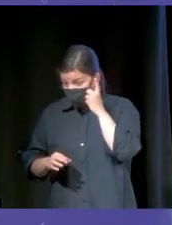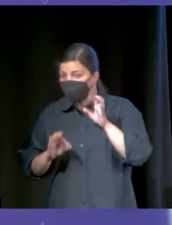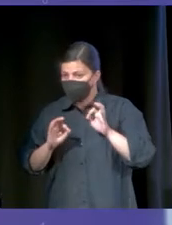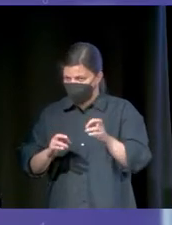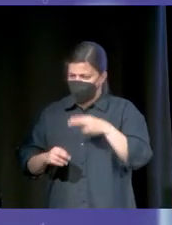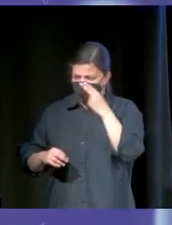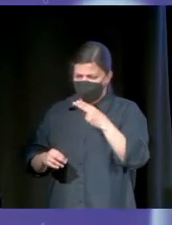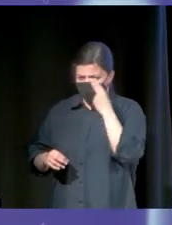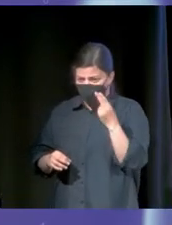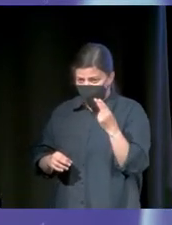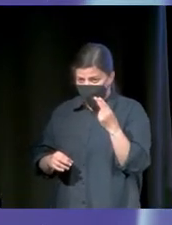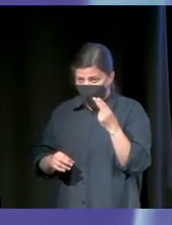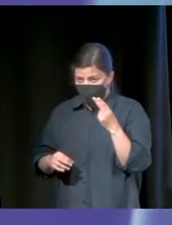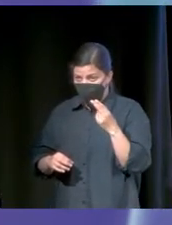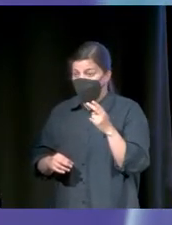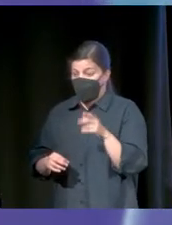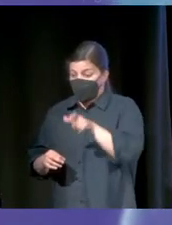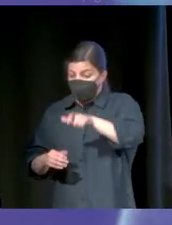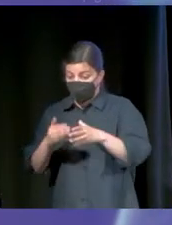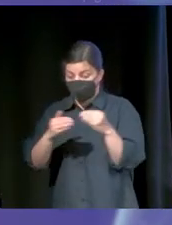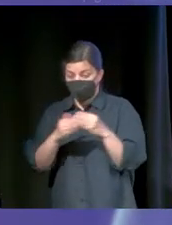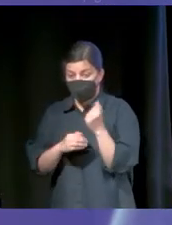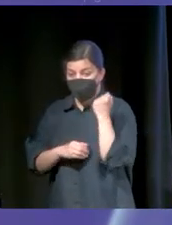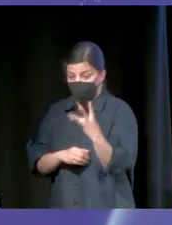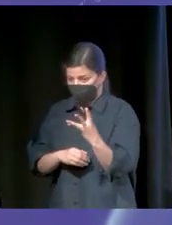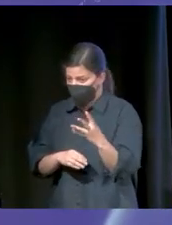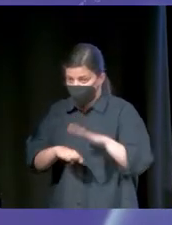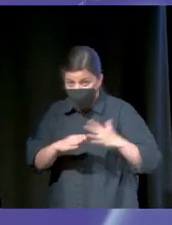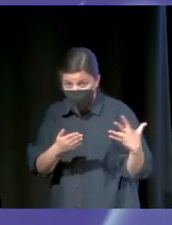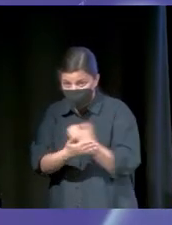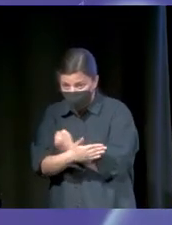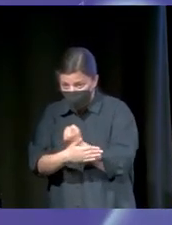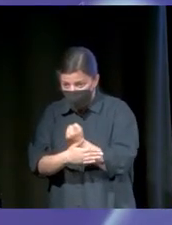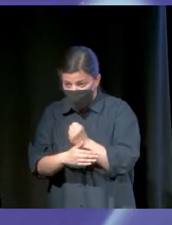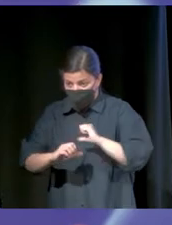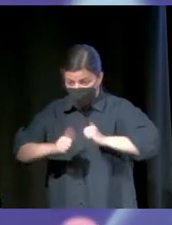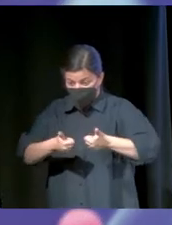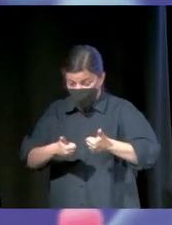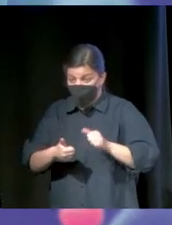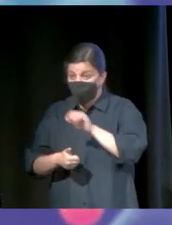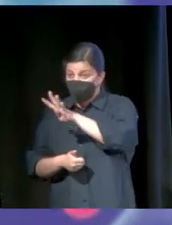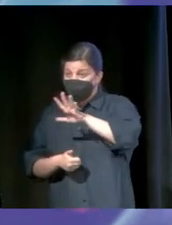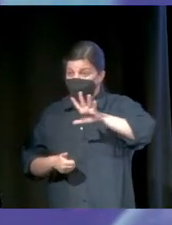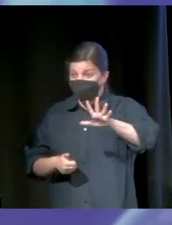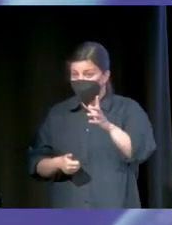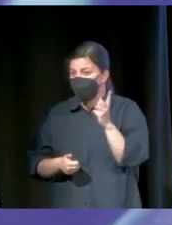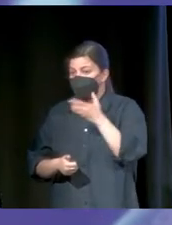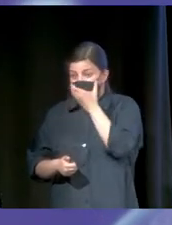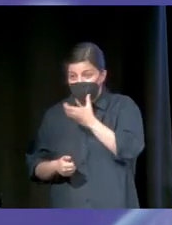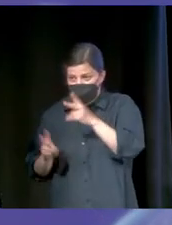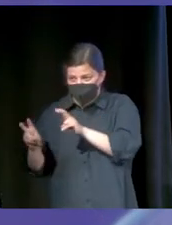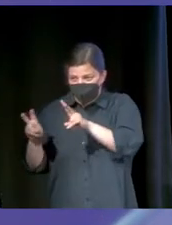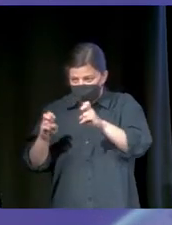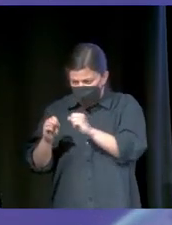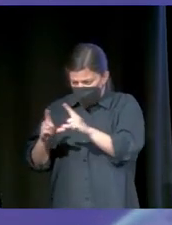empieza a ponerse interesante. Nacen cuatro nuevos usuarios para todo, se activan 45 nuevos iPhones. Nos estamos